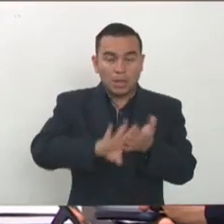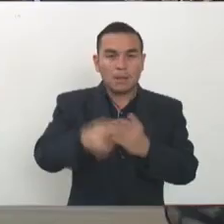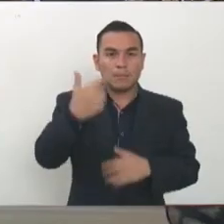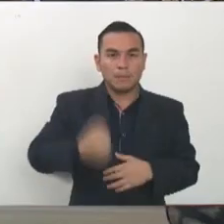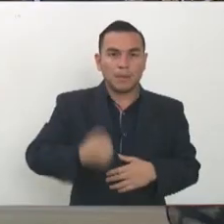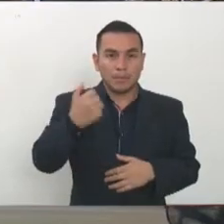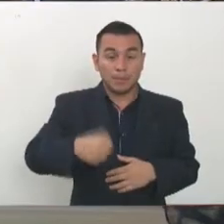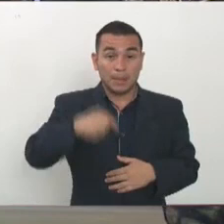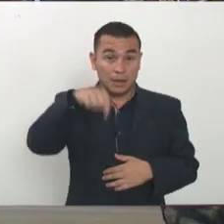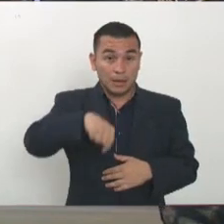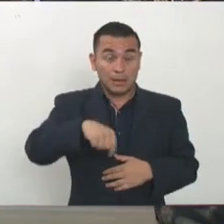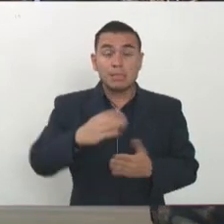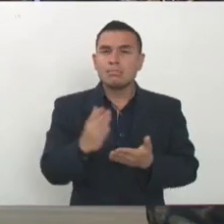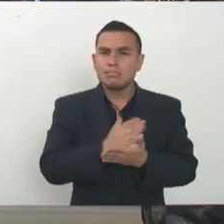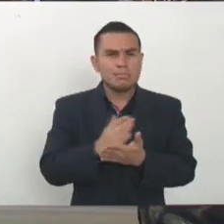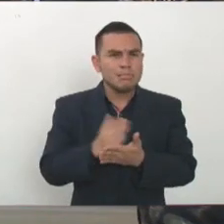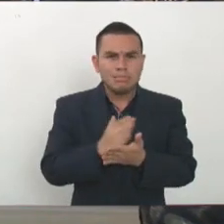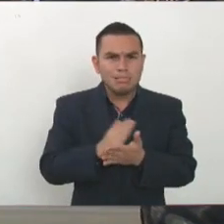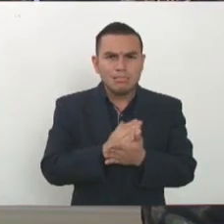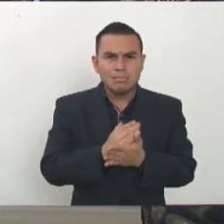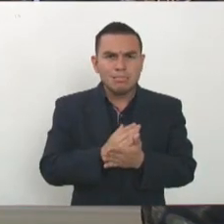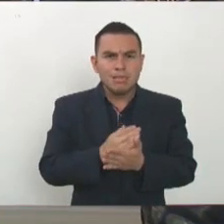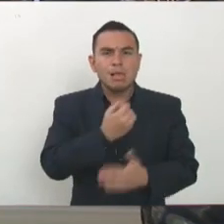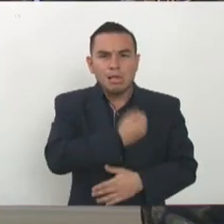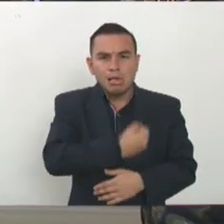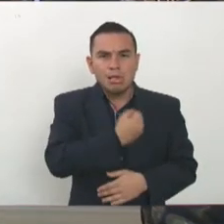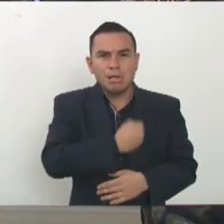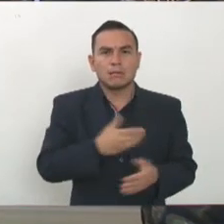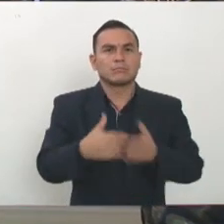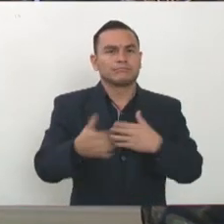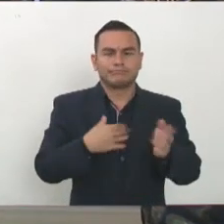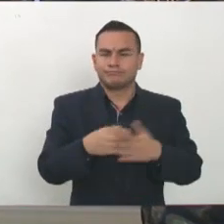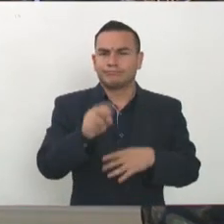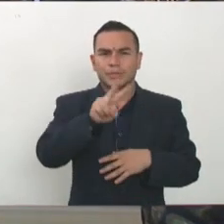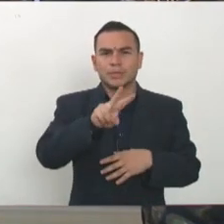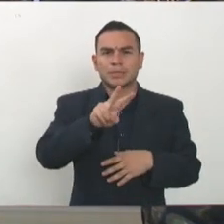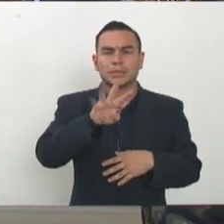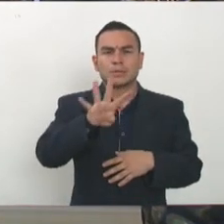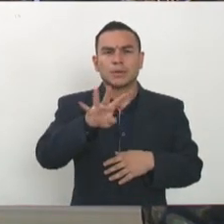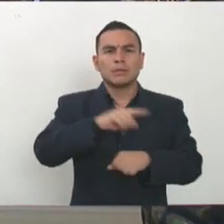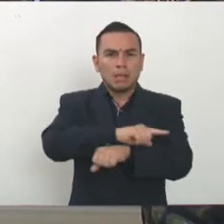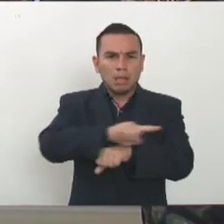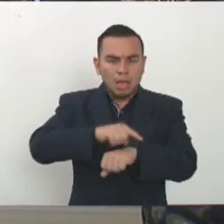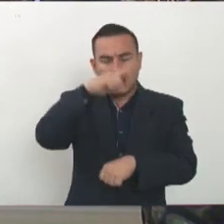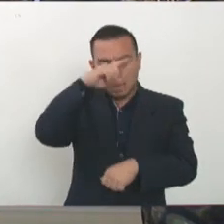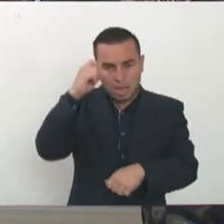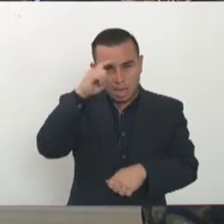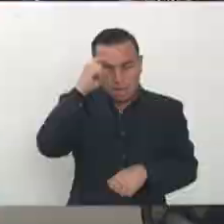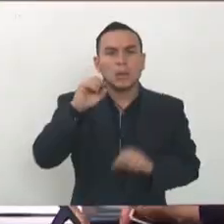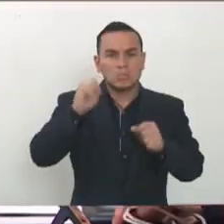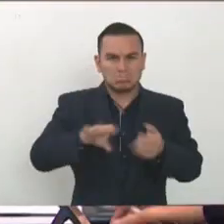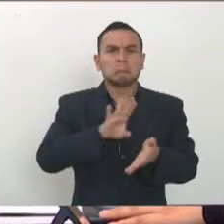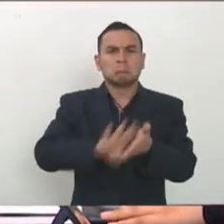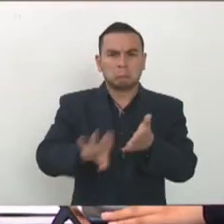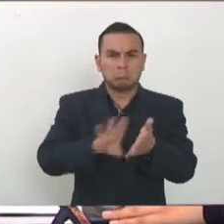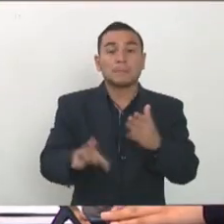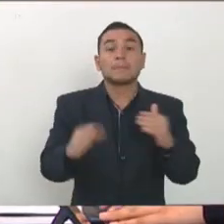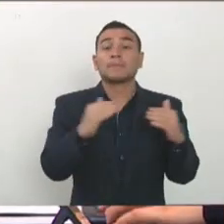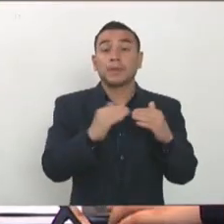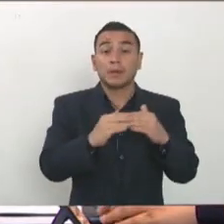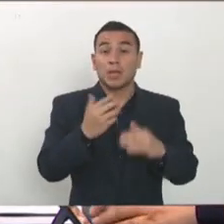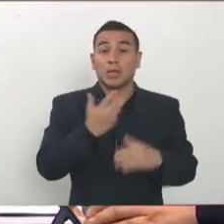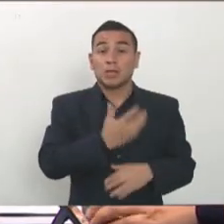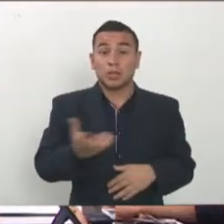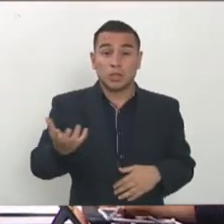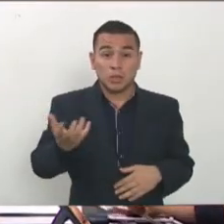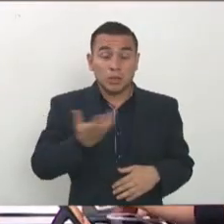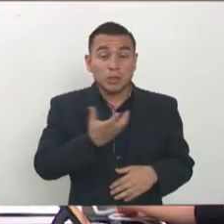ninguno de ustedes está afectado directamente aunque están trabajando 24 horas por eso pero financieramente pueden hacerle frente a sus recibos igual las personas que han